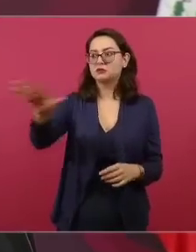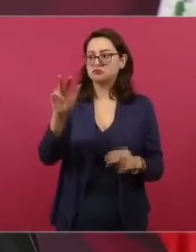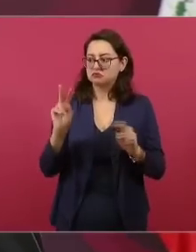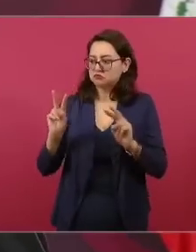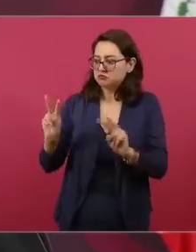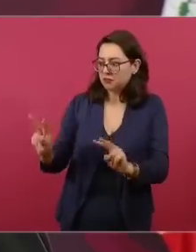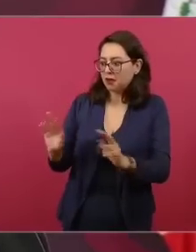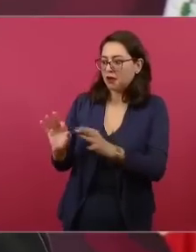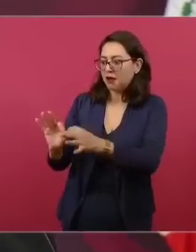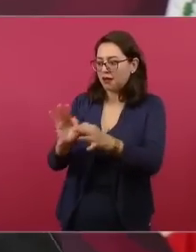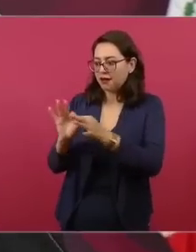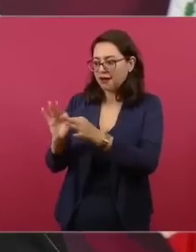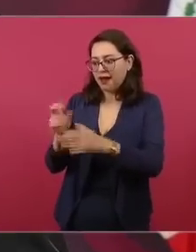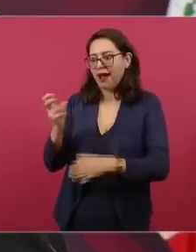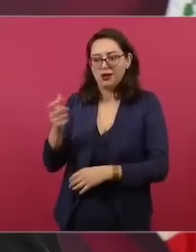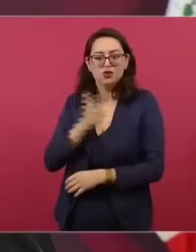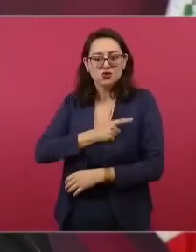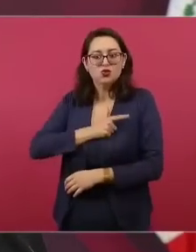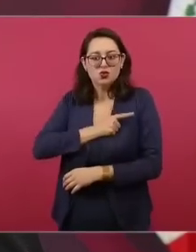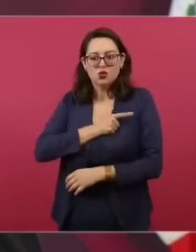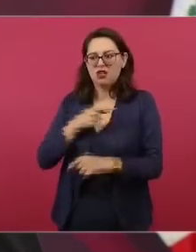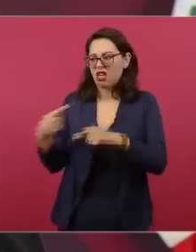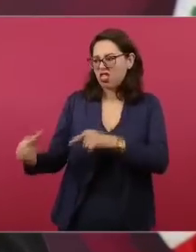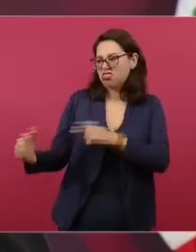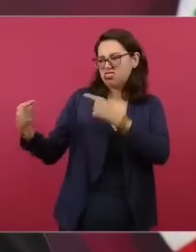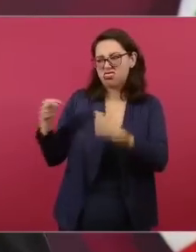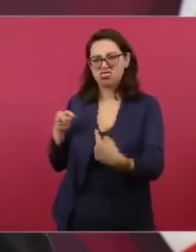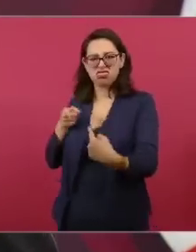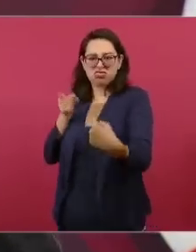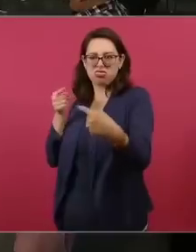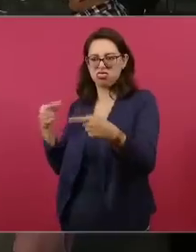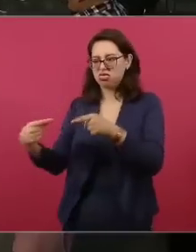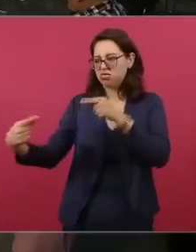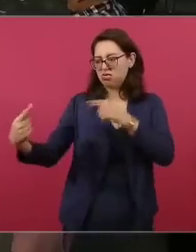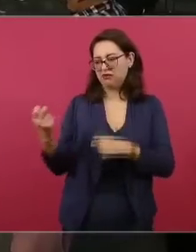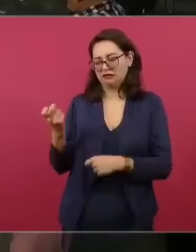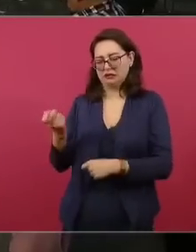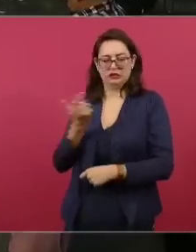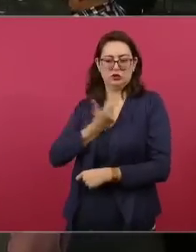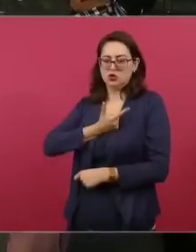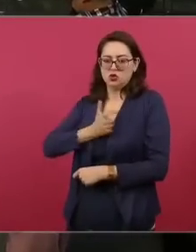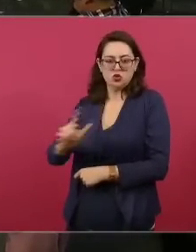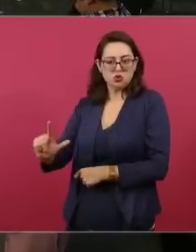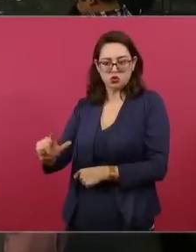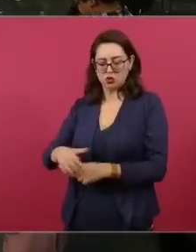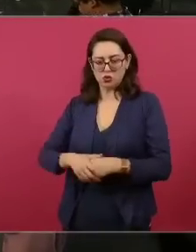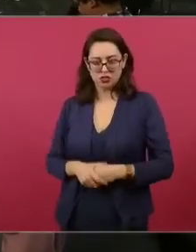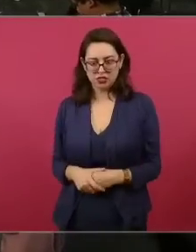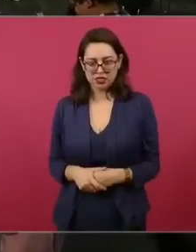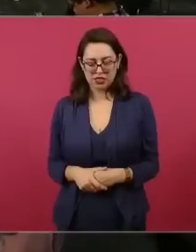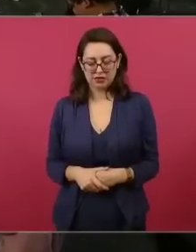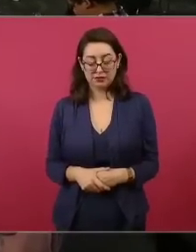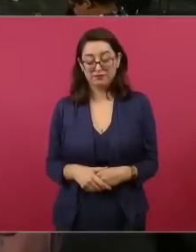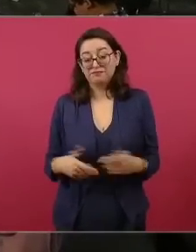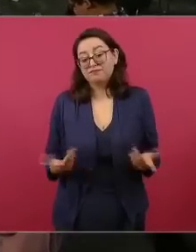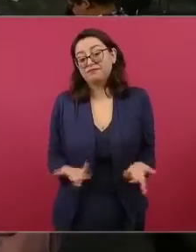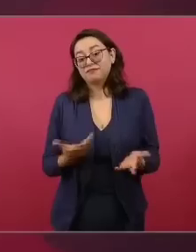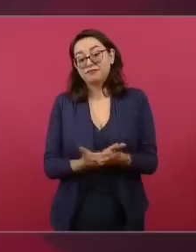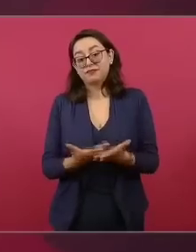fracturas. Esto que están haciendo nuestros opositores de